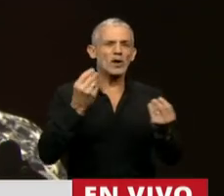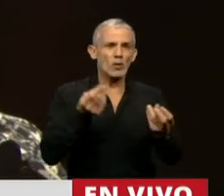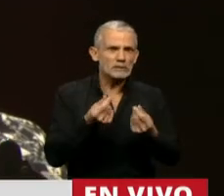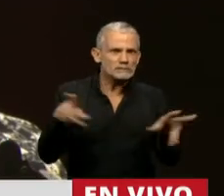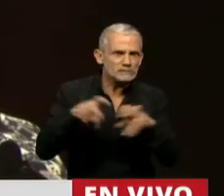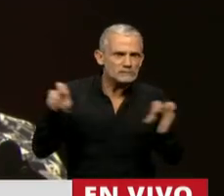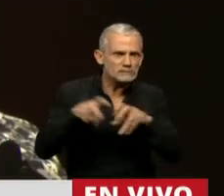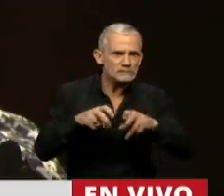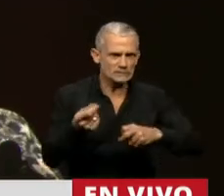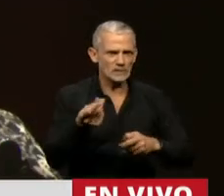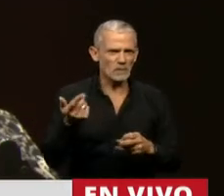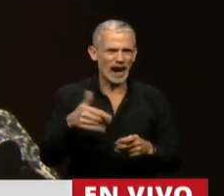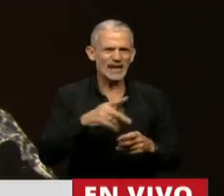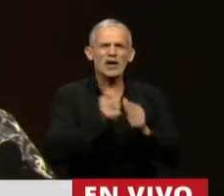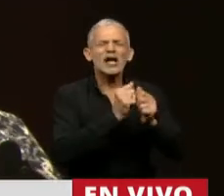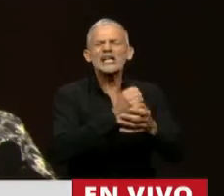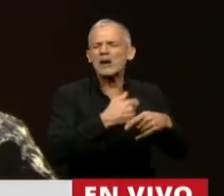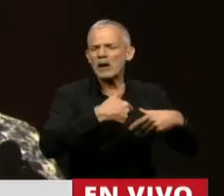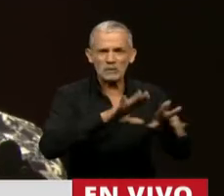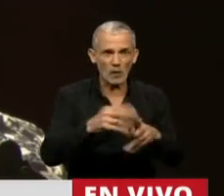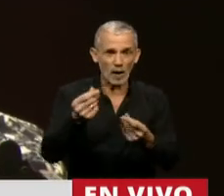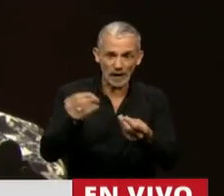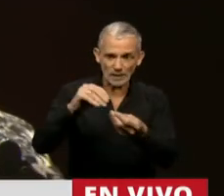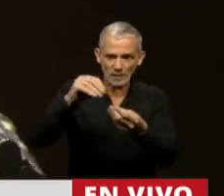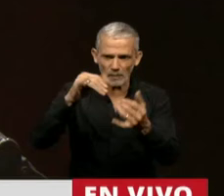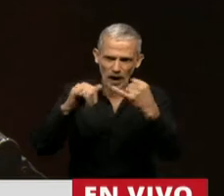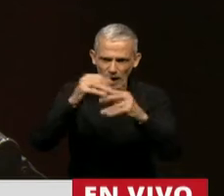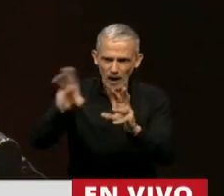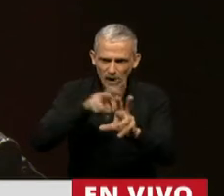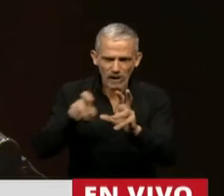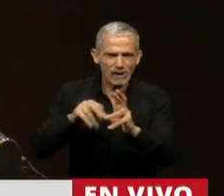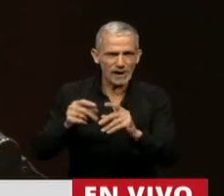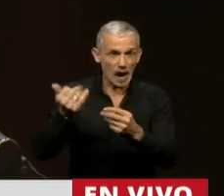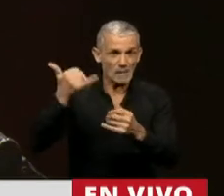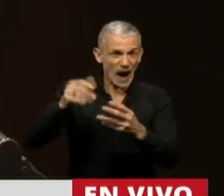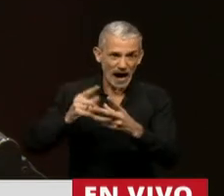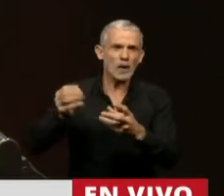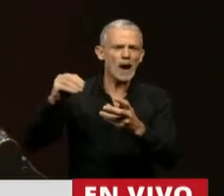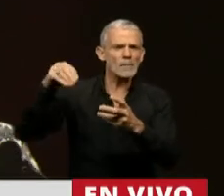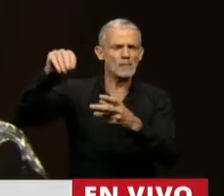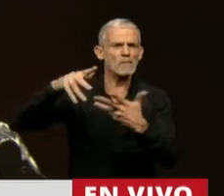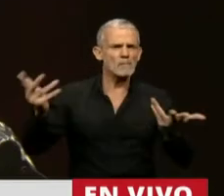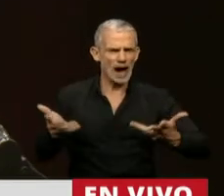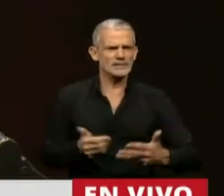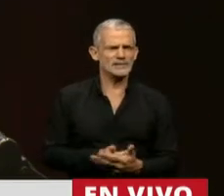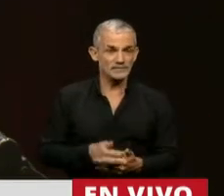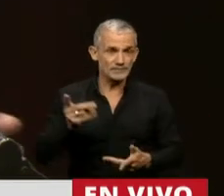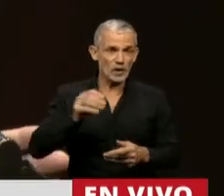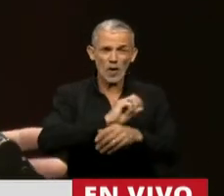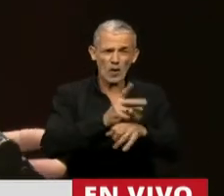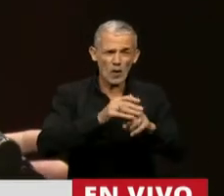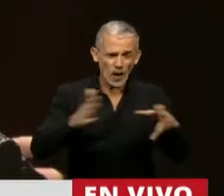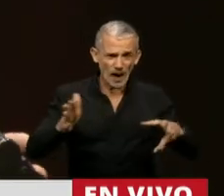hacer dinero del dinero. Y por eso es que los que más tienen, tienen cada vez más. Y por eso aún, en medio de la pandemia,